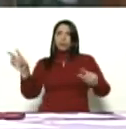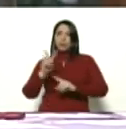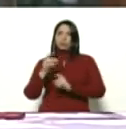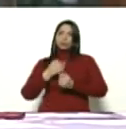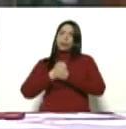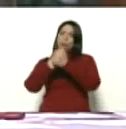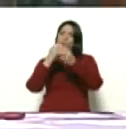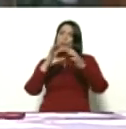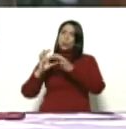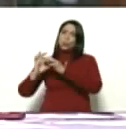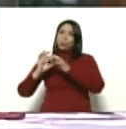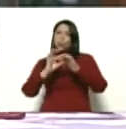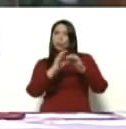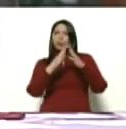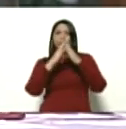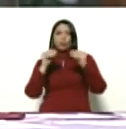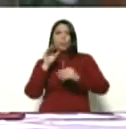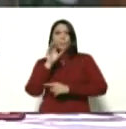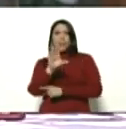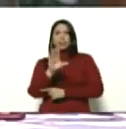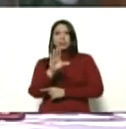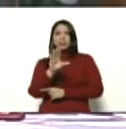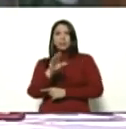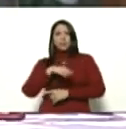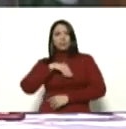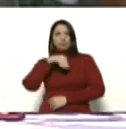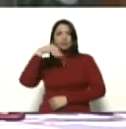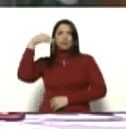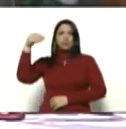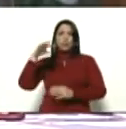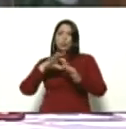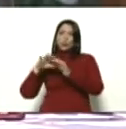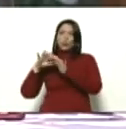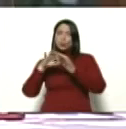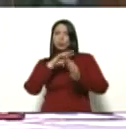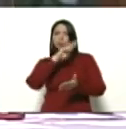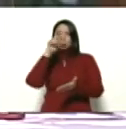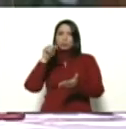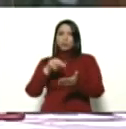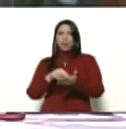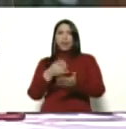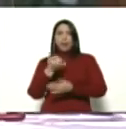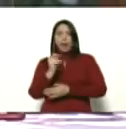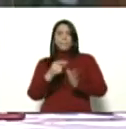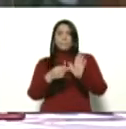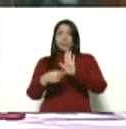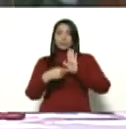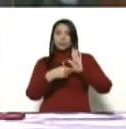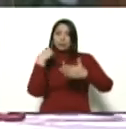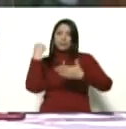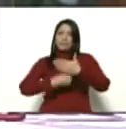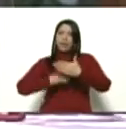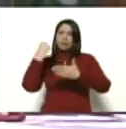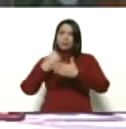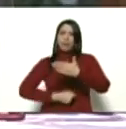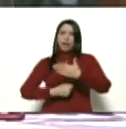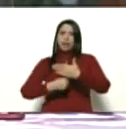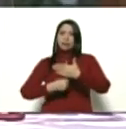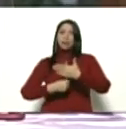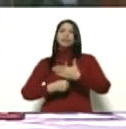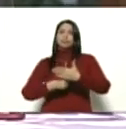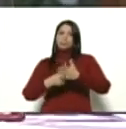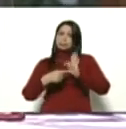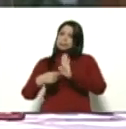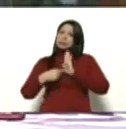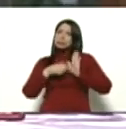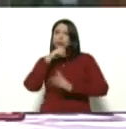amor que nos une por todo el país y es el espíritu de unión nacional que está presente en esta batalla que marcará historia